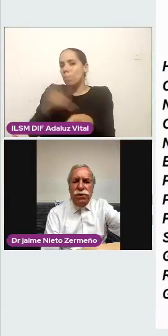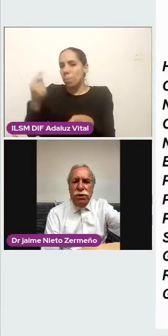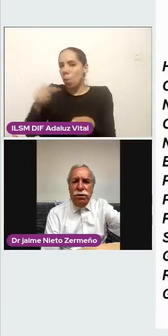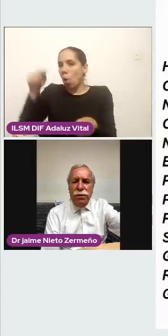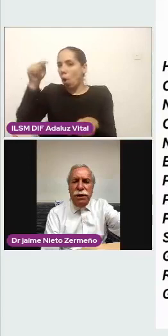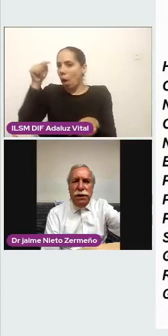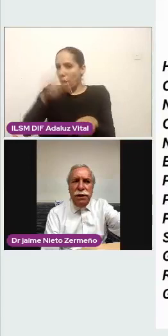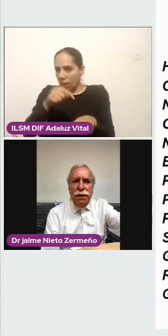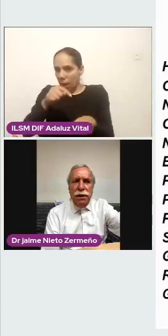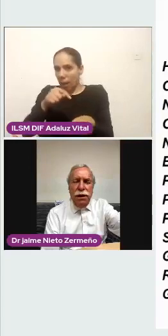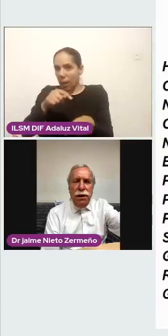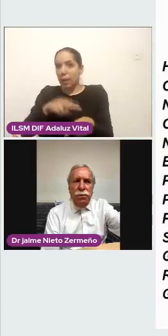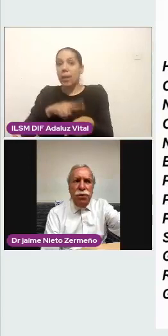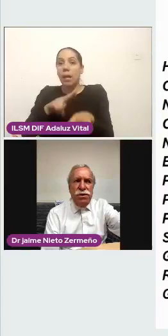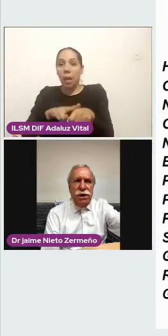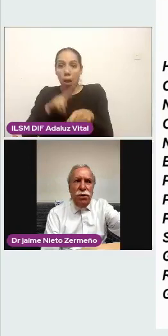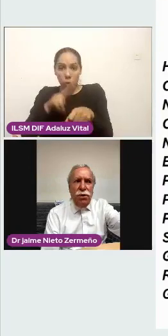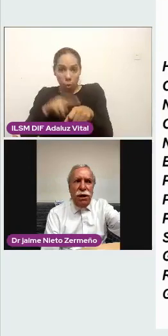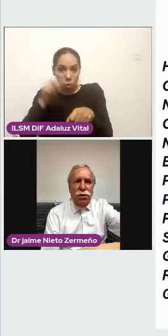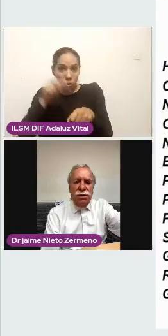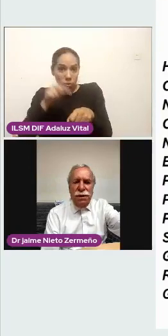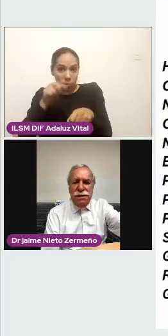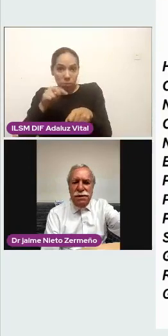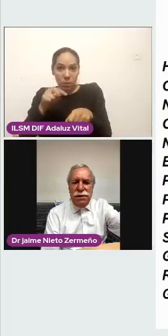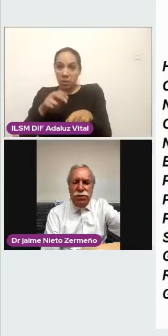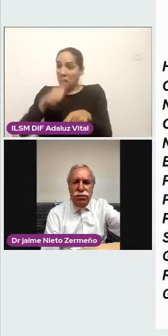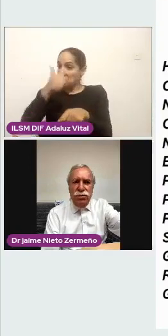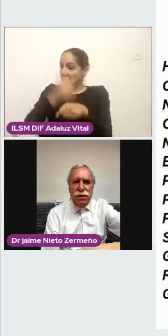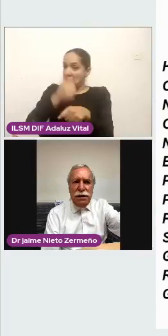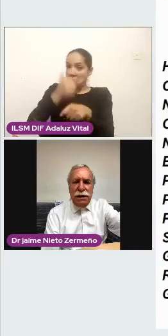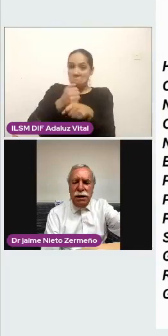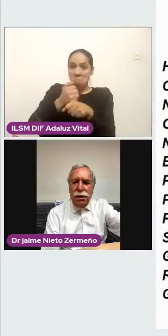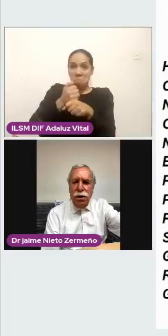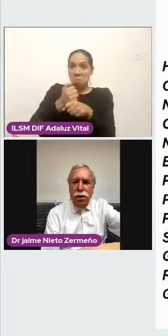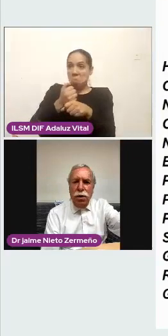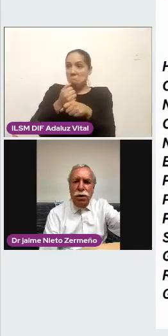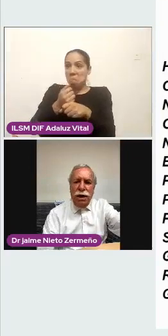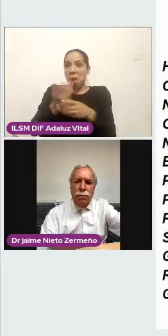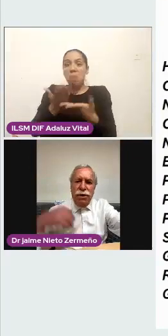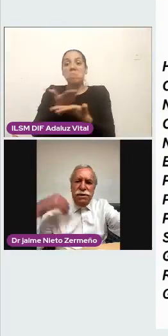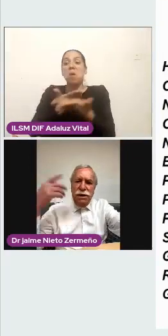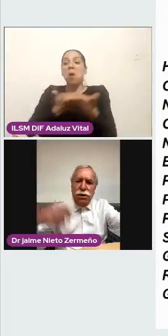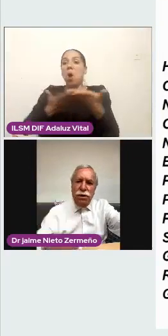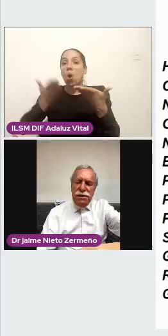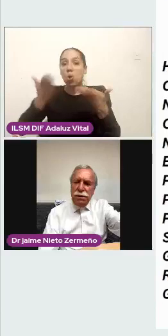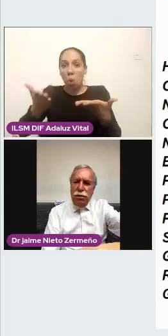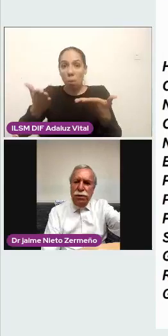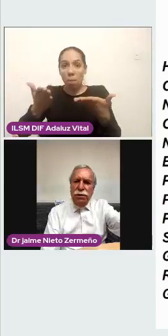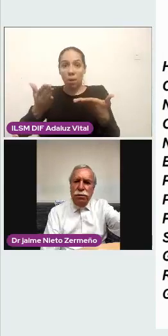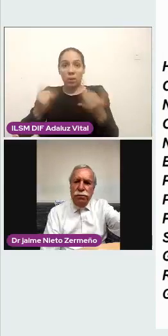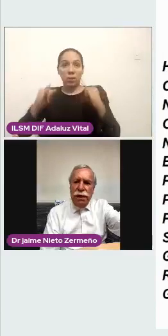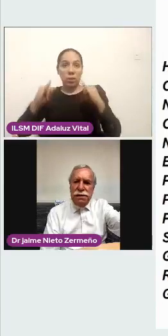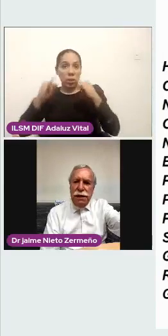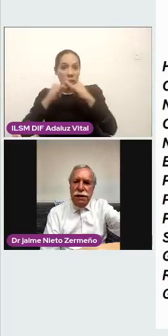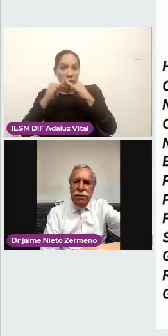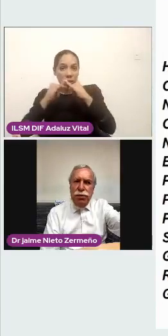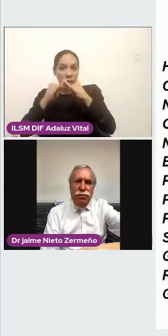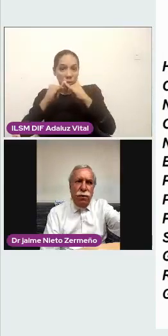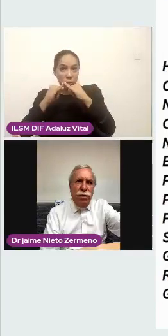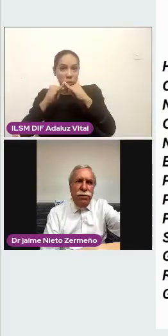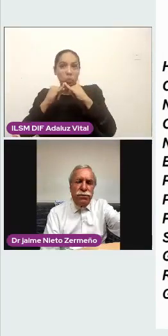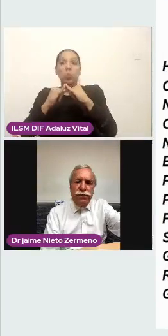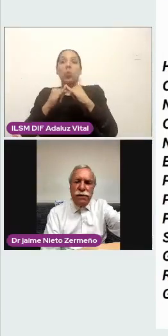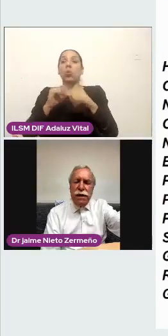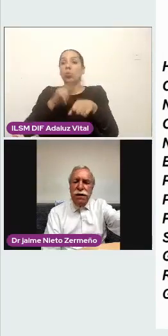fue posteriormente reproducido en los demás institutos que tienen un gran prestigio en este momento. La siguiente,